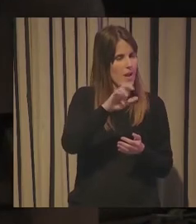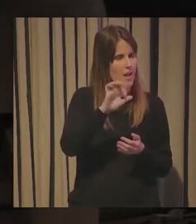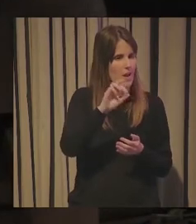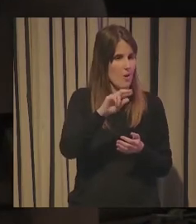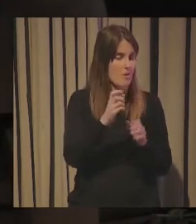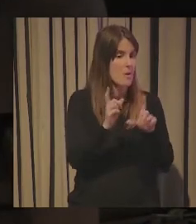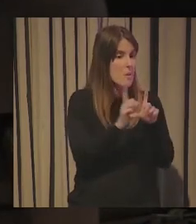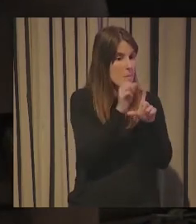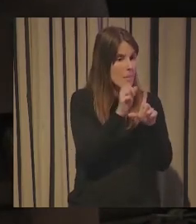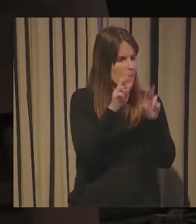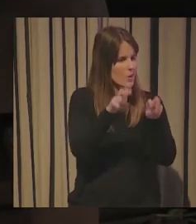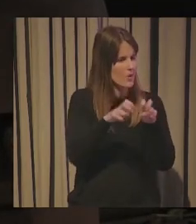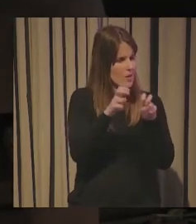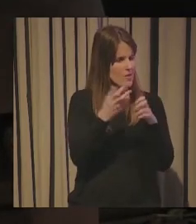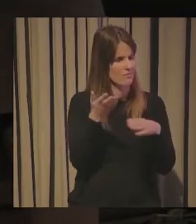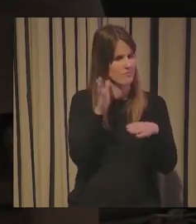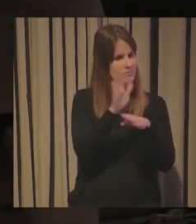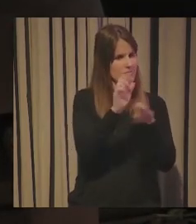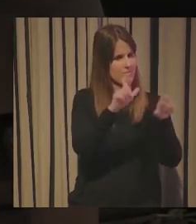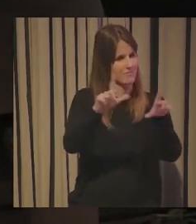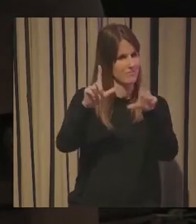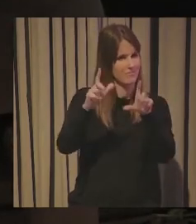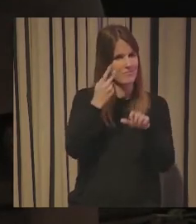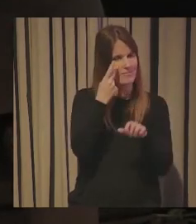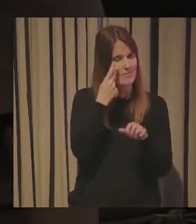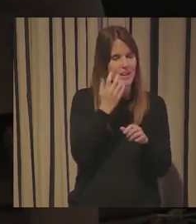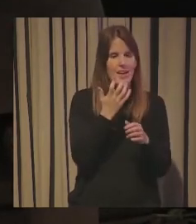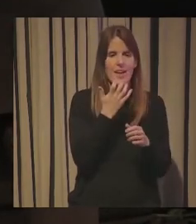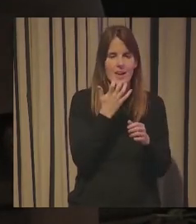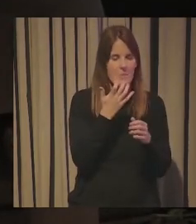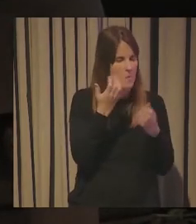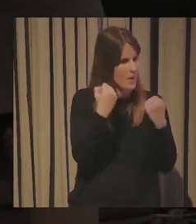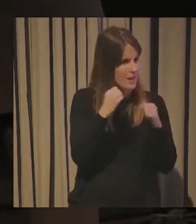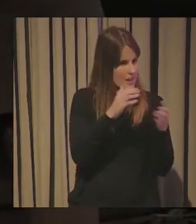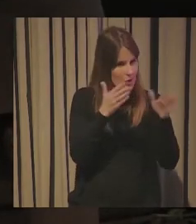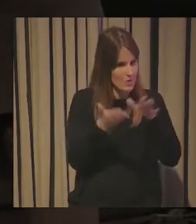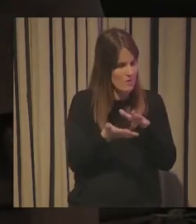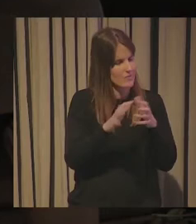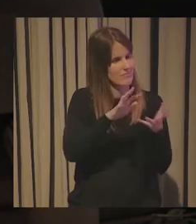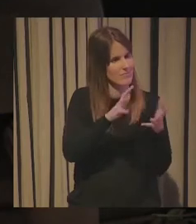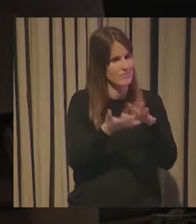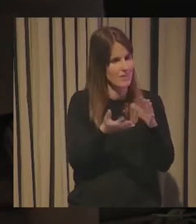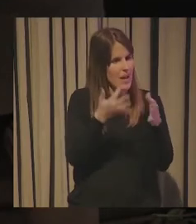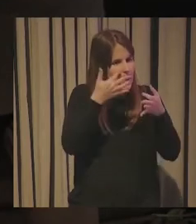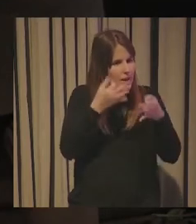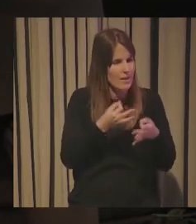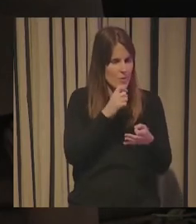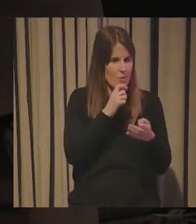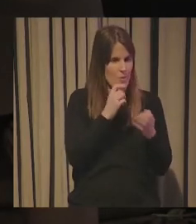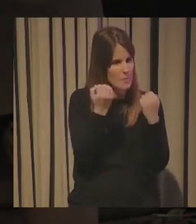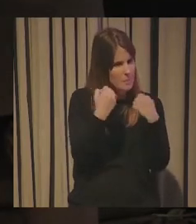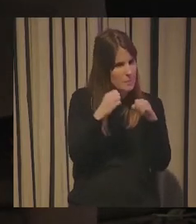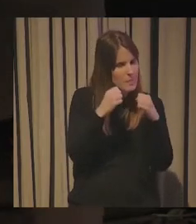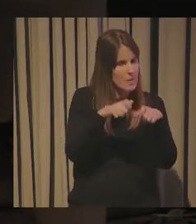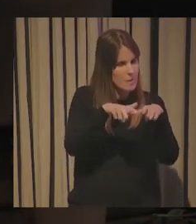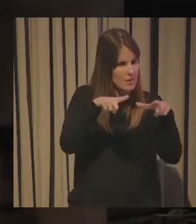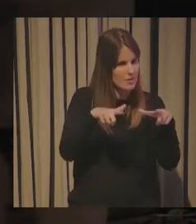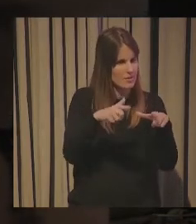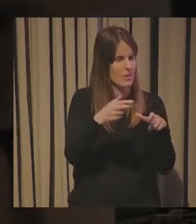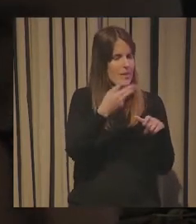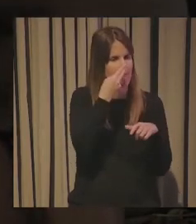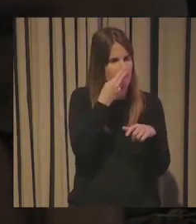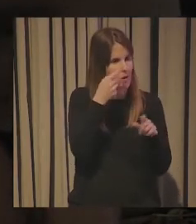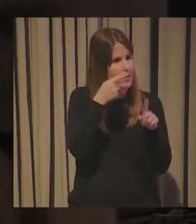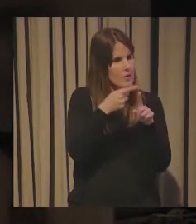innovación, como os comentaba, que es uno de esos ejemplos de aterrizaje, es una plataforma única que lo que hace es ayudar a las empresas a conocer